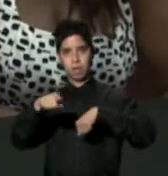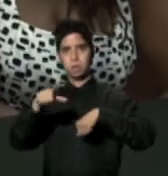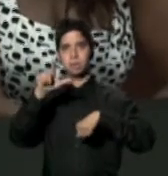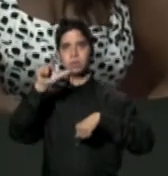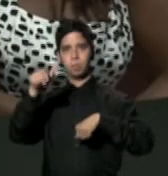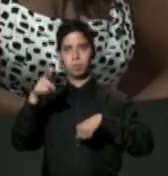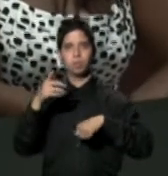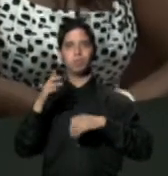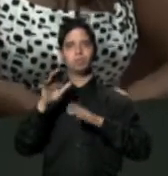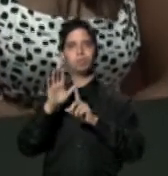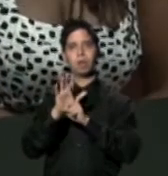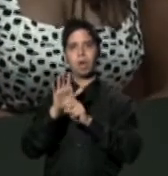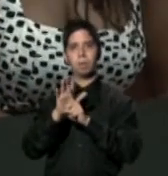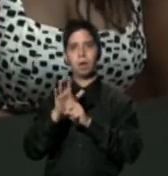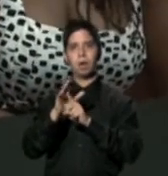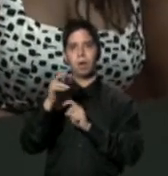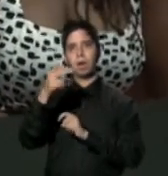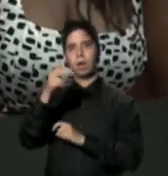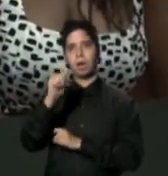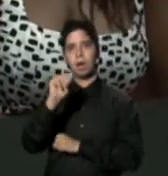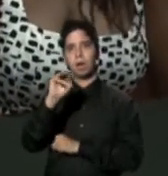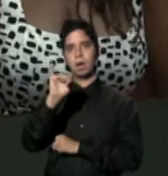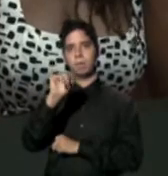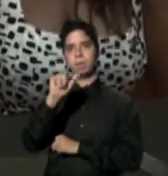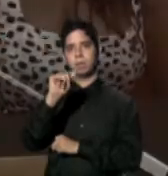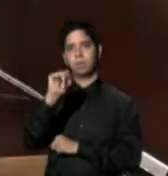de su más reciente producción teatral Hamilton